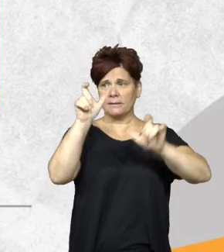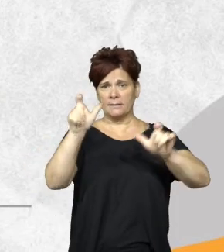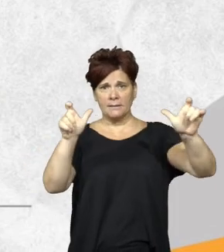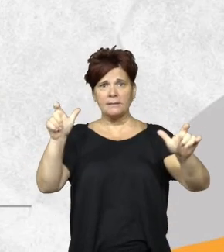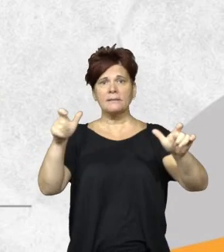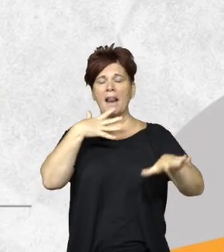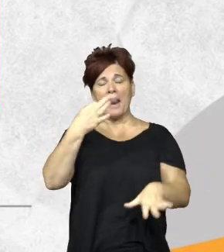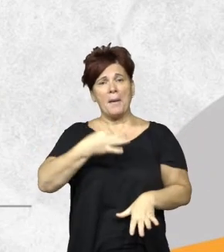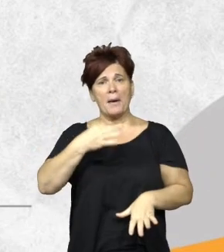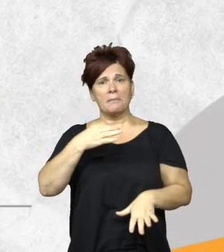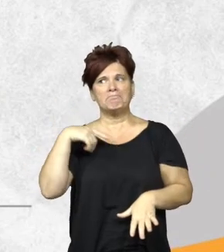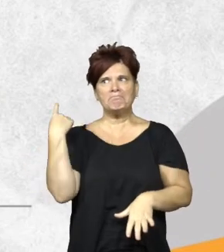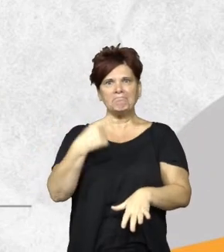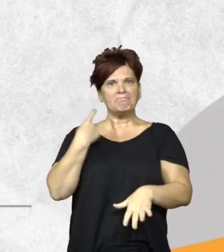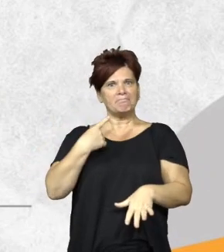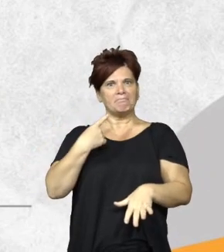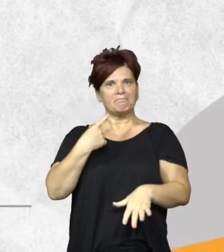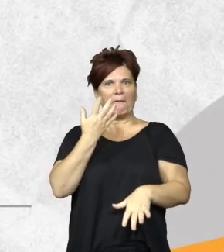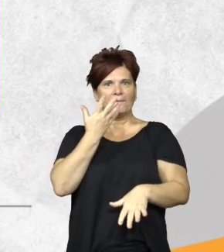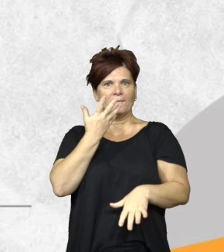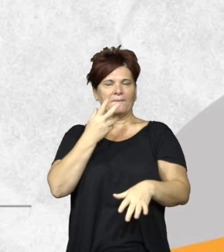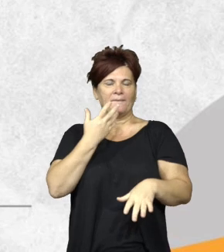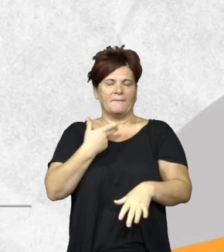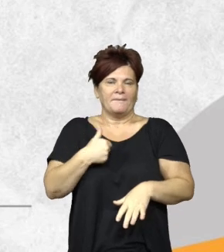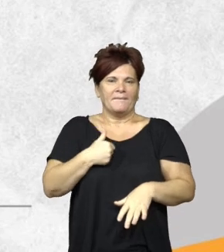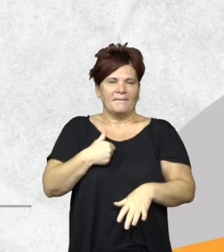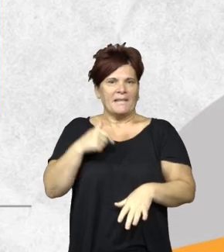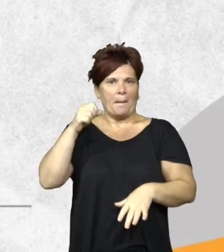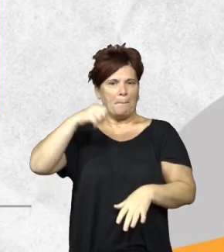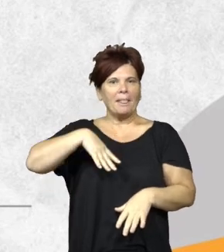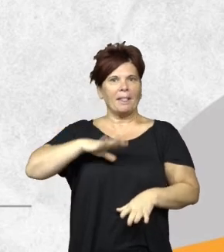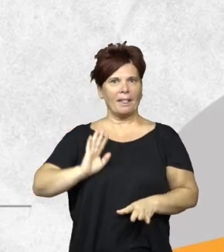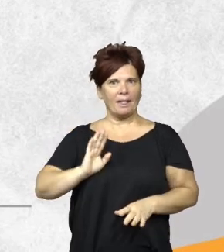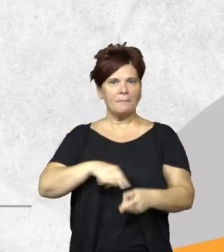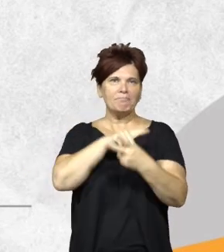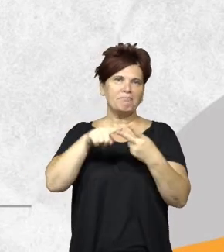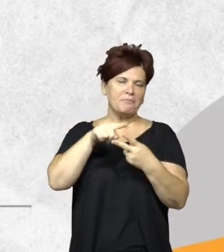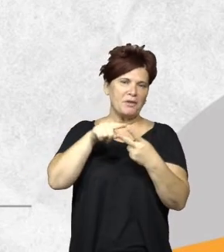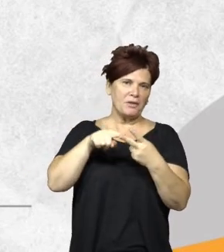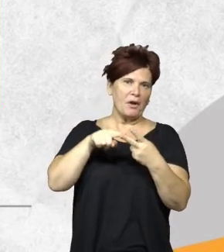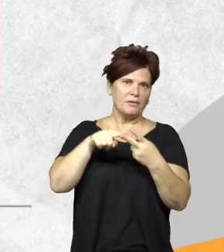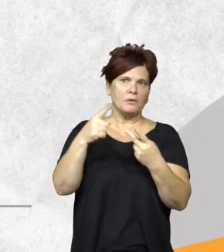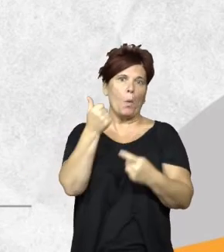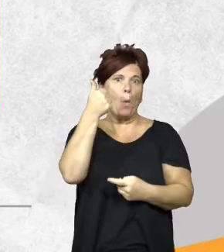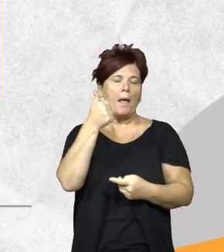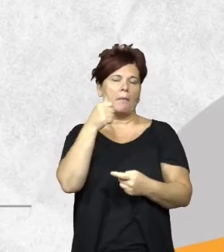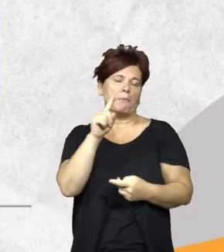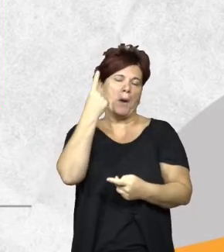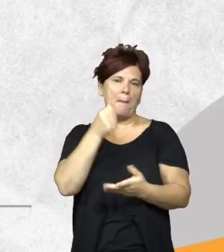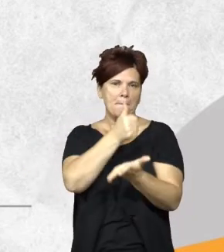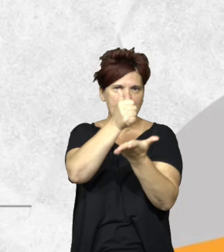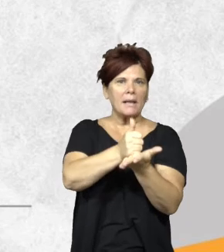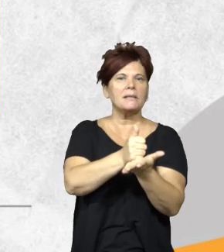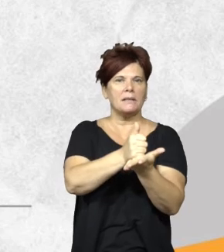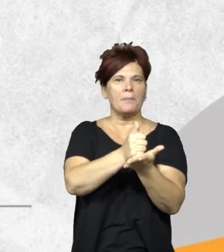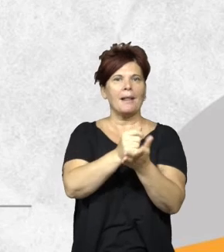verdad que para nosotros es un gusto estar acá por dos cuestiones. Una, para participar y poder interactuar con